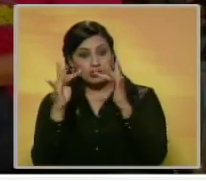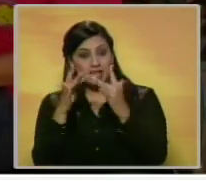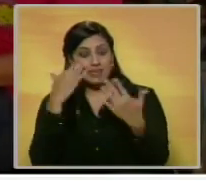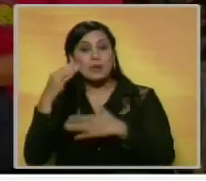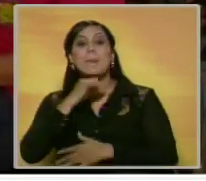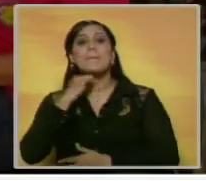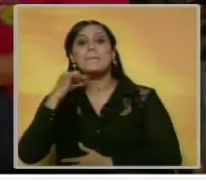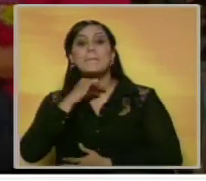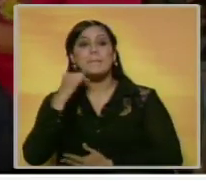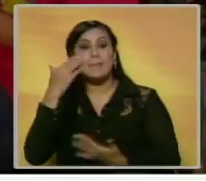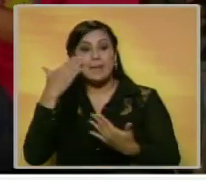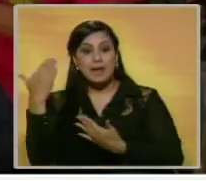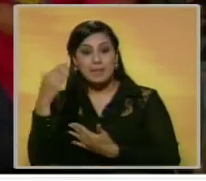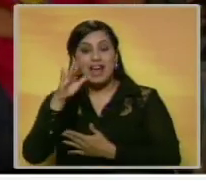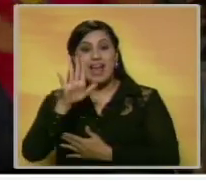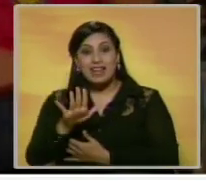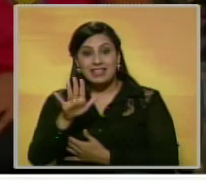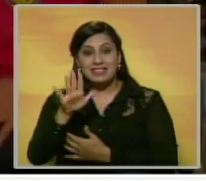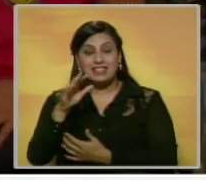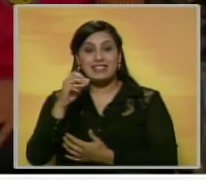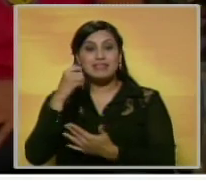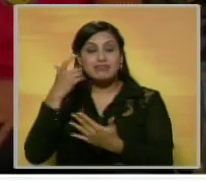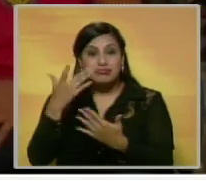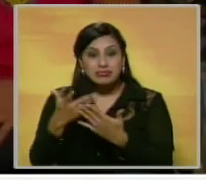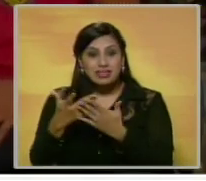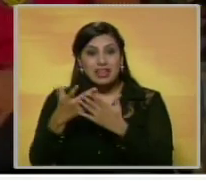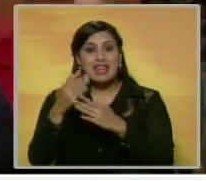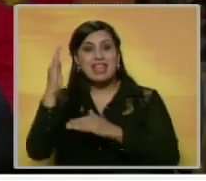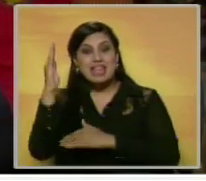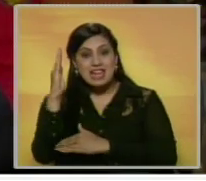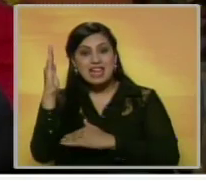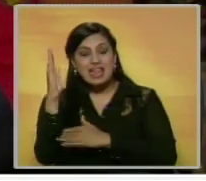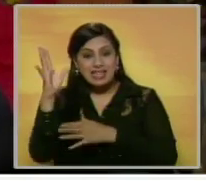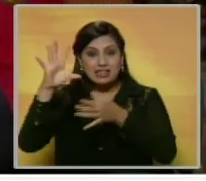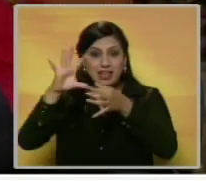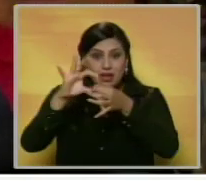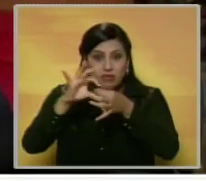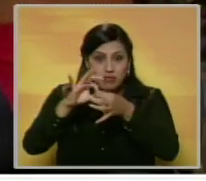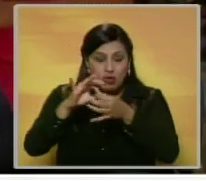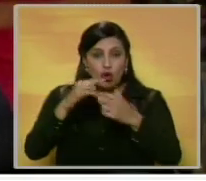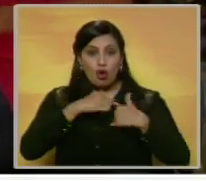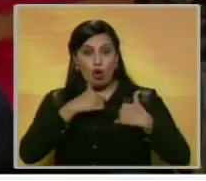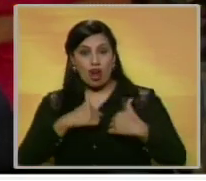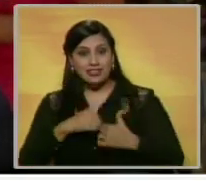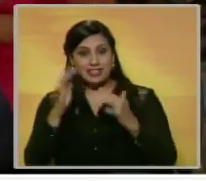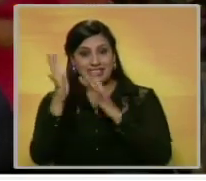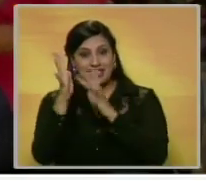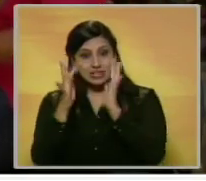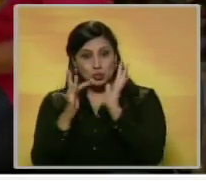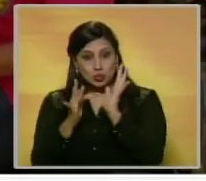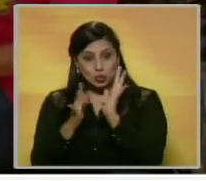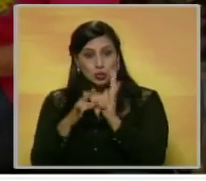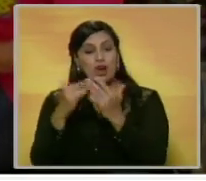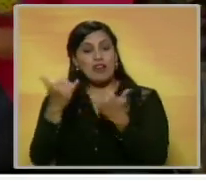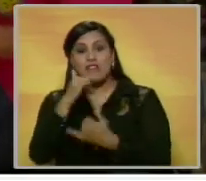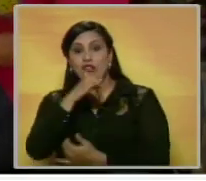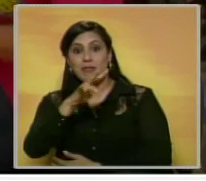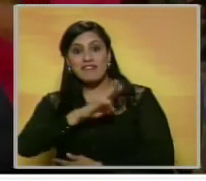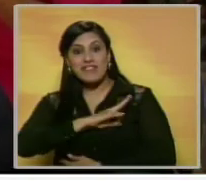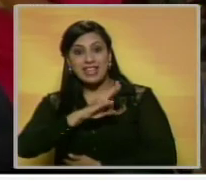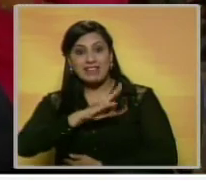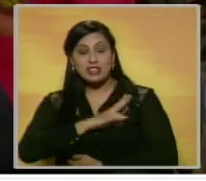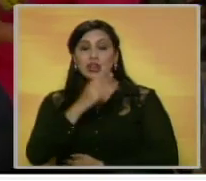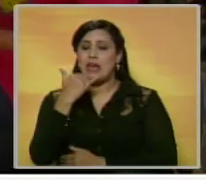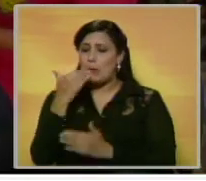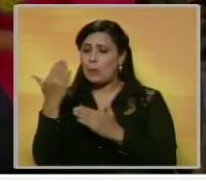presbítero José Enrique Varela. Él es vicario de la arquidiócesis o de la Iglesia Corazón de Jesús. Bienvenido a Noticiero Benevisión.